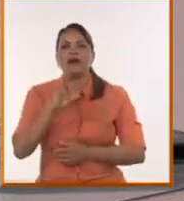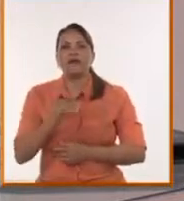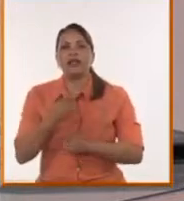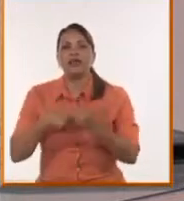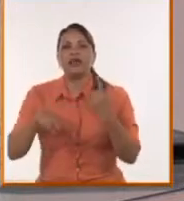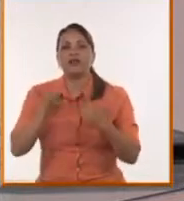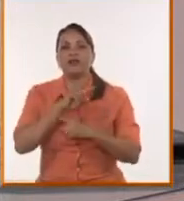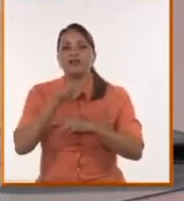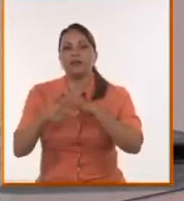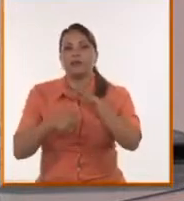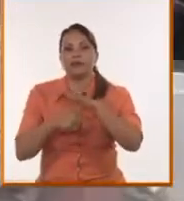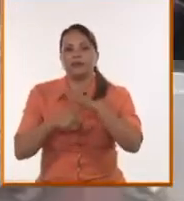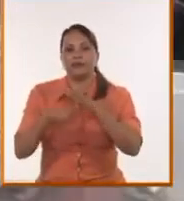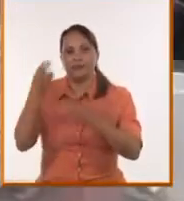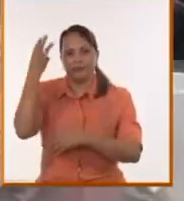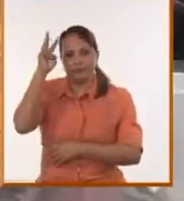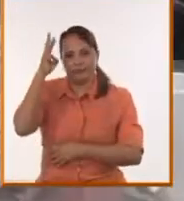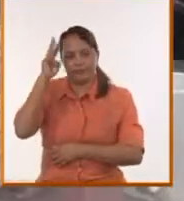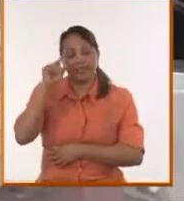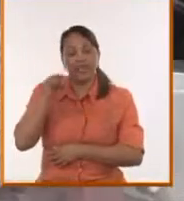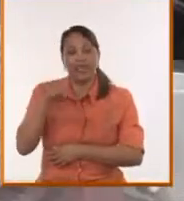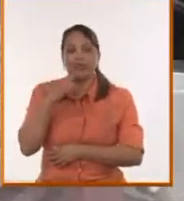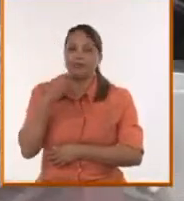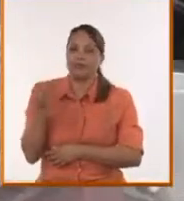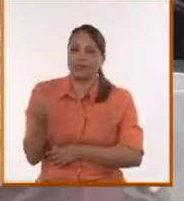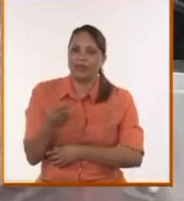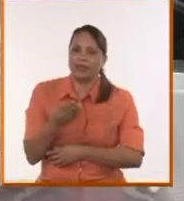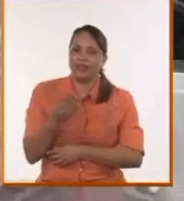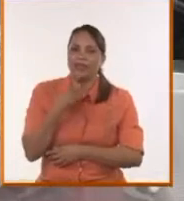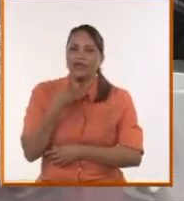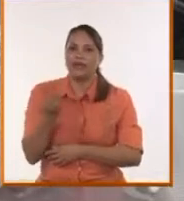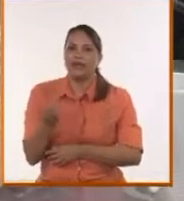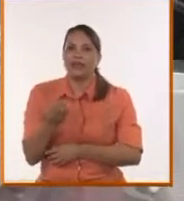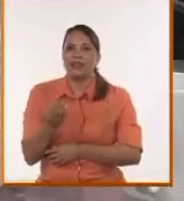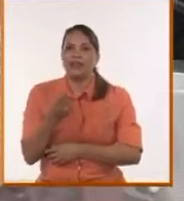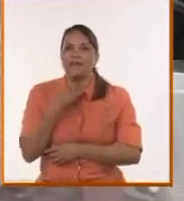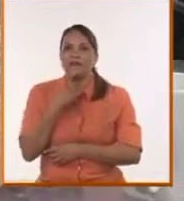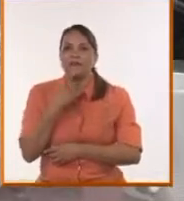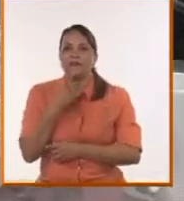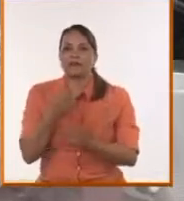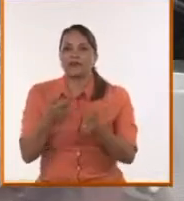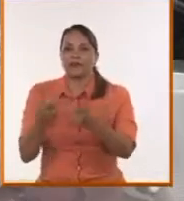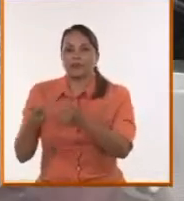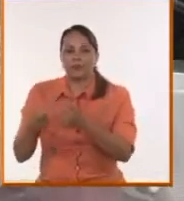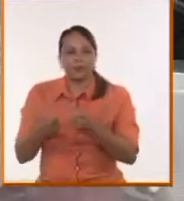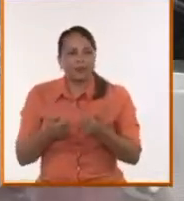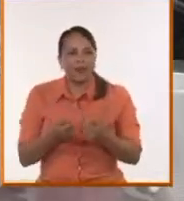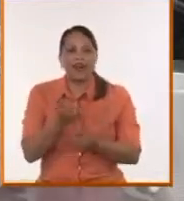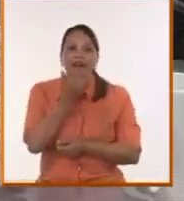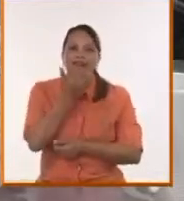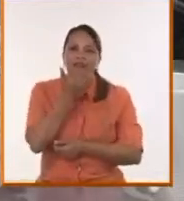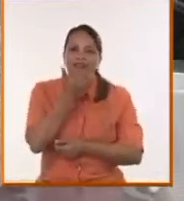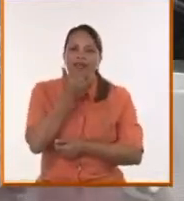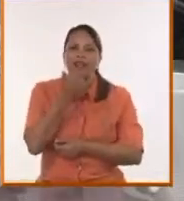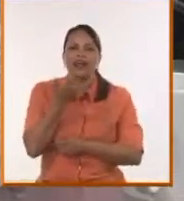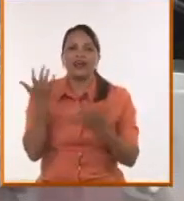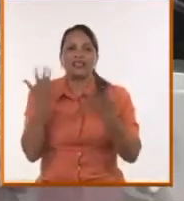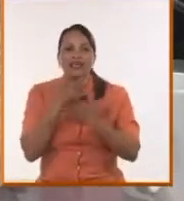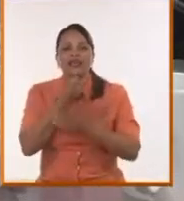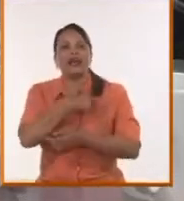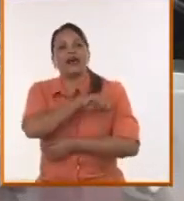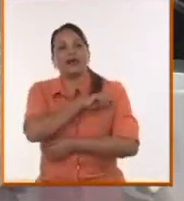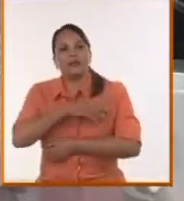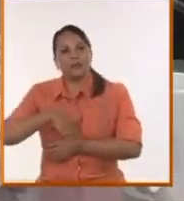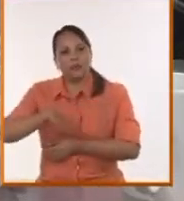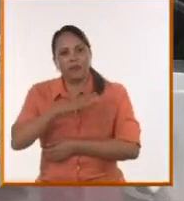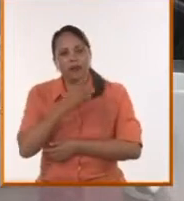narcotráfico y se convierte de pronto en una gran campaña para afectar, ya no a Andrés Manuel López Obrador, sino a la